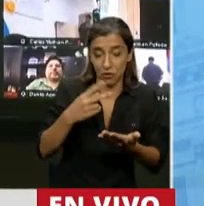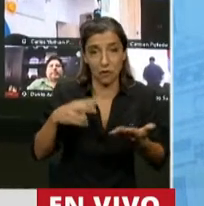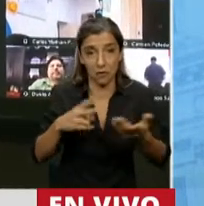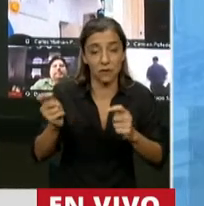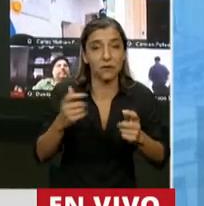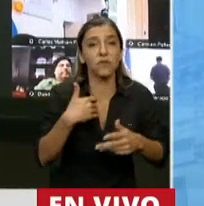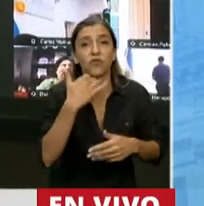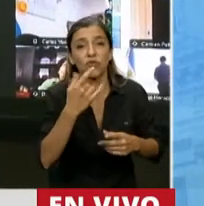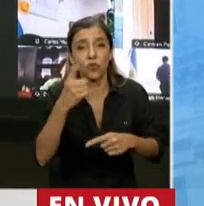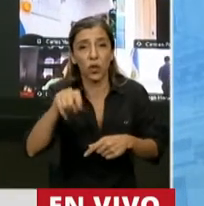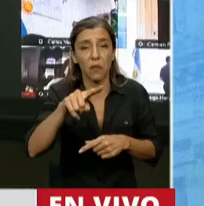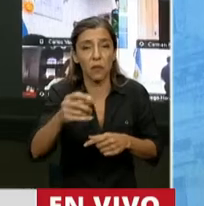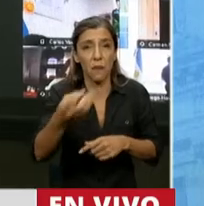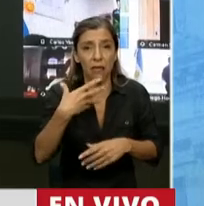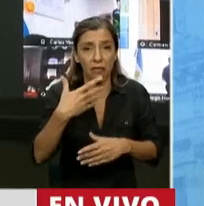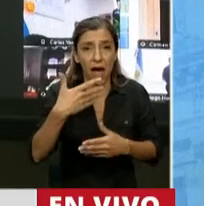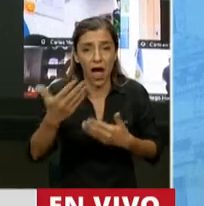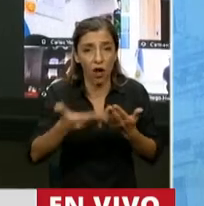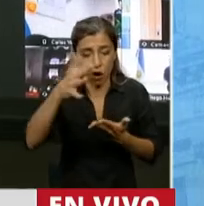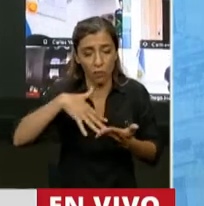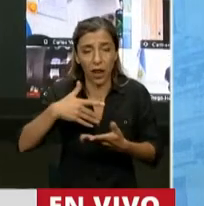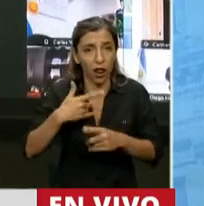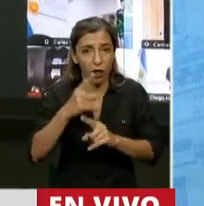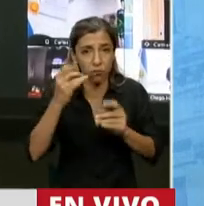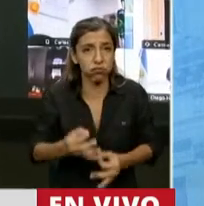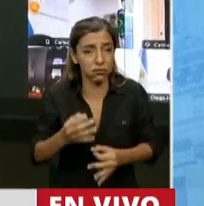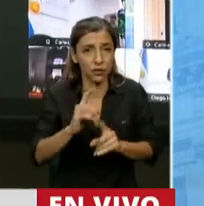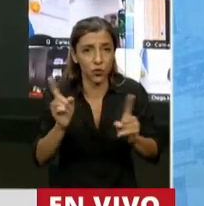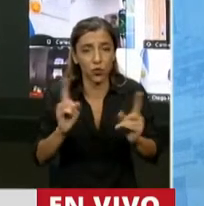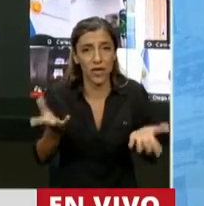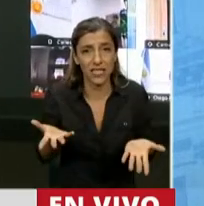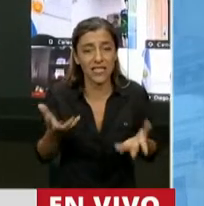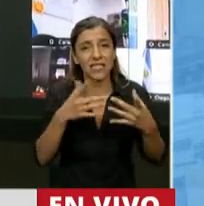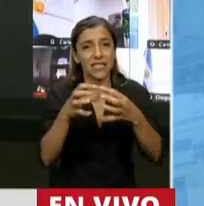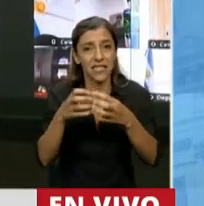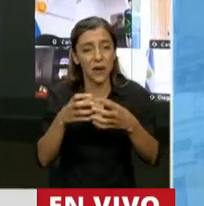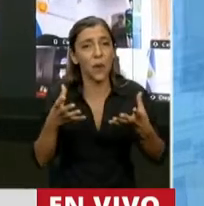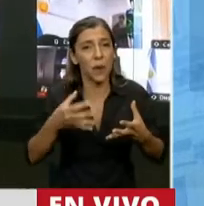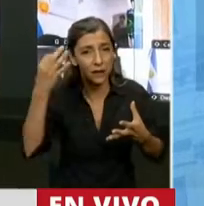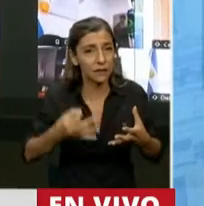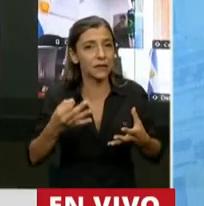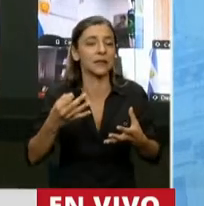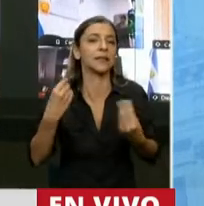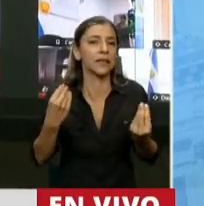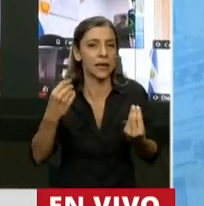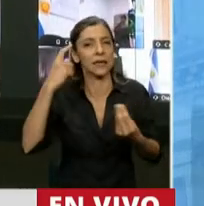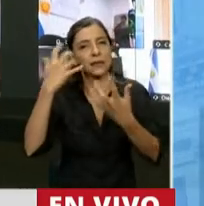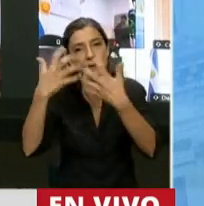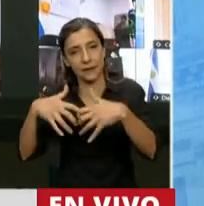un archivito, pero eso no es debate. Debate es razonar, pensar bien los